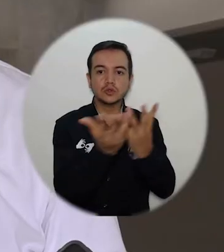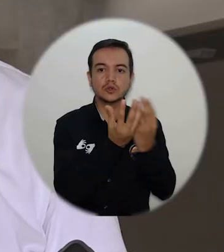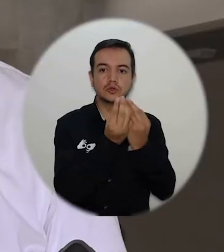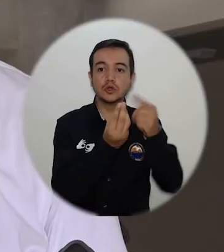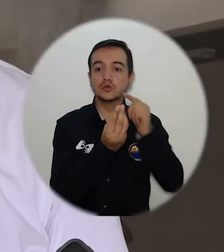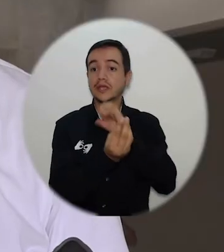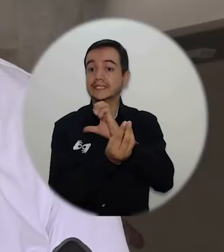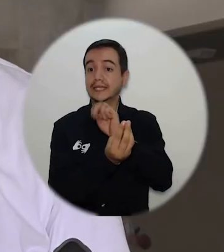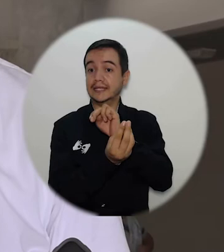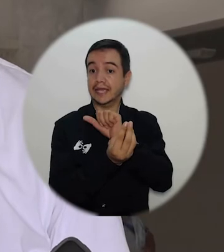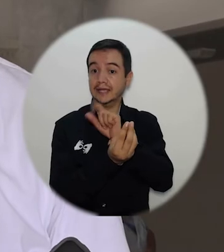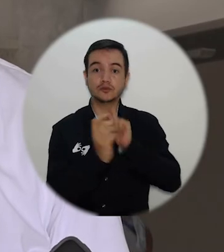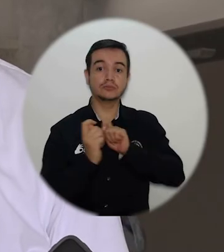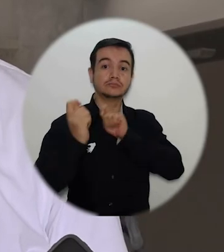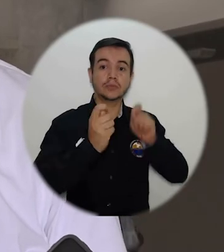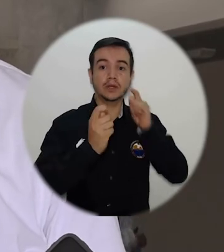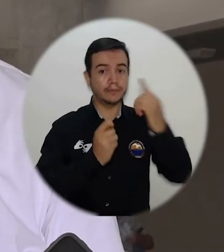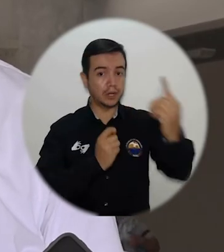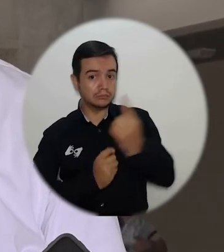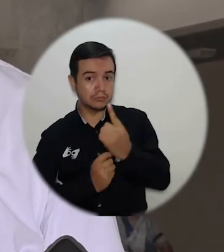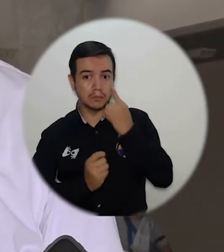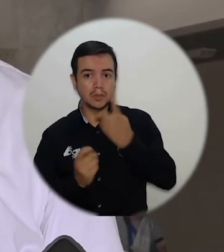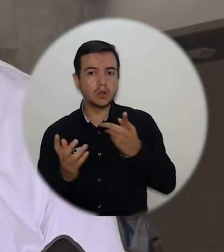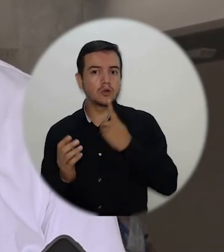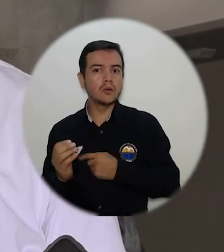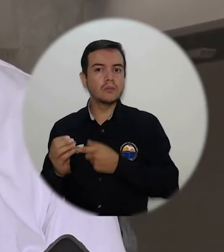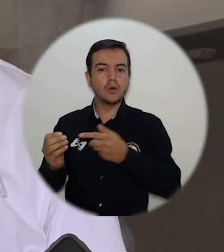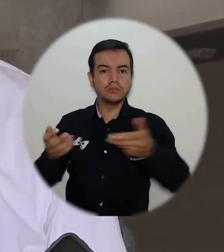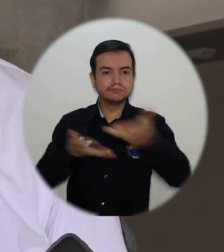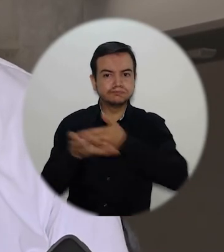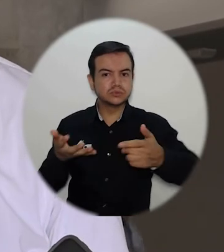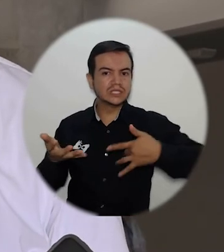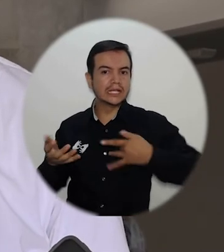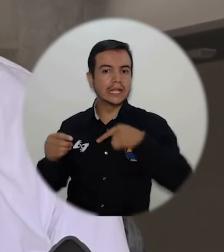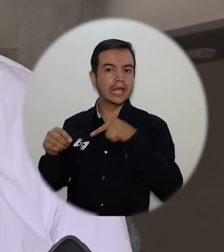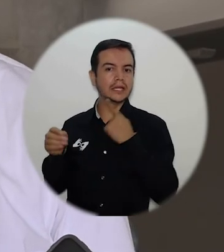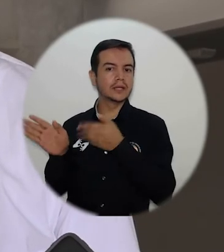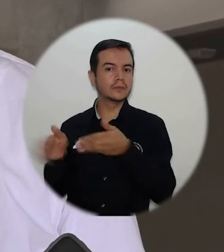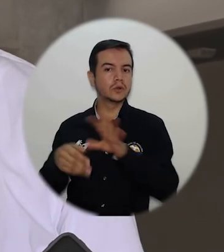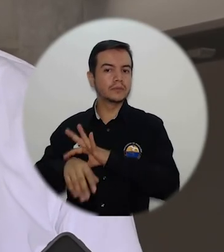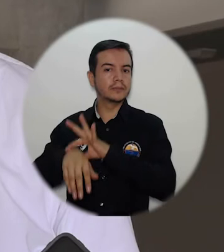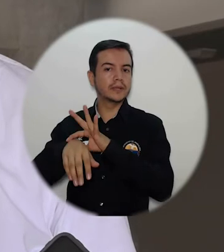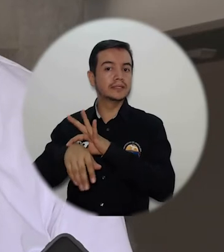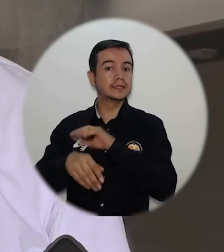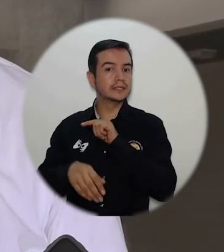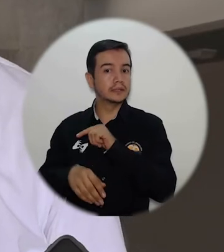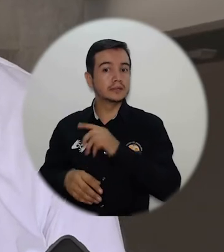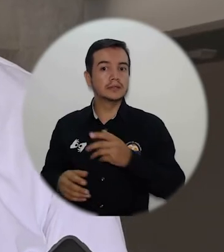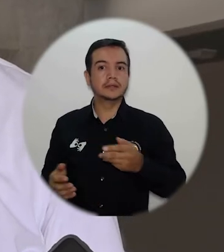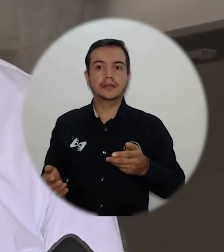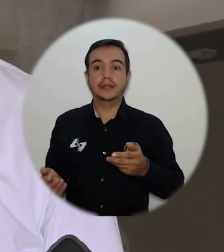Estos procesos son muy valiosos para la institución porque constituyen un proceso, un ciclo de aprendizaje en donde podemos